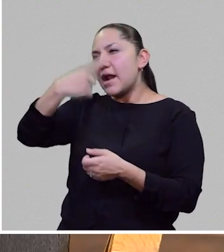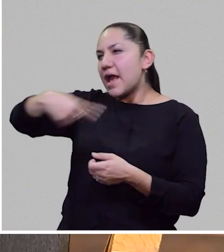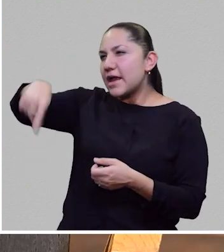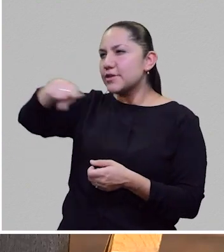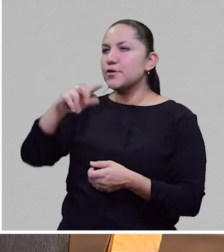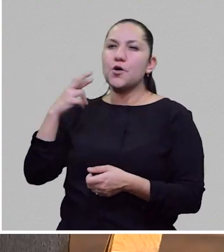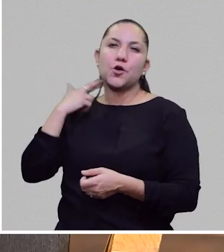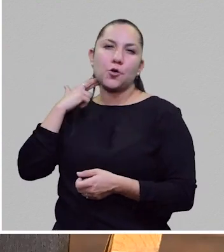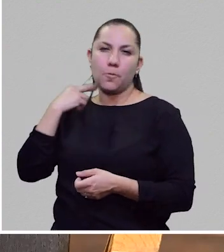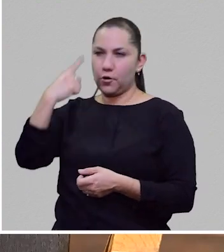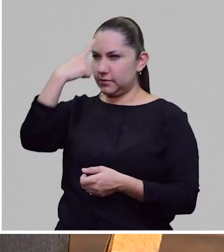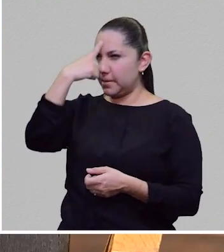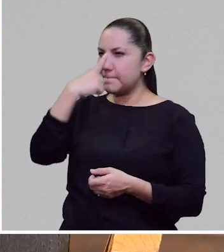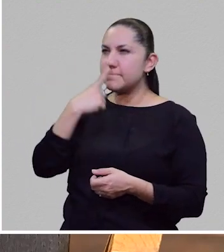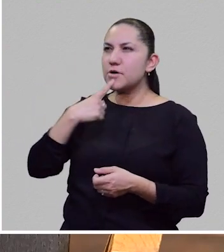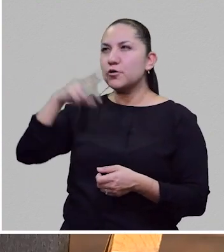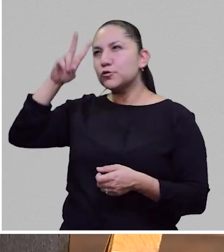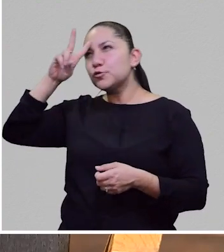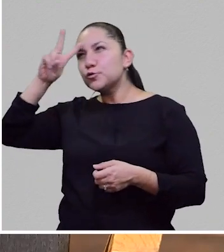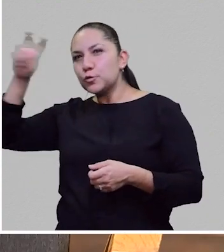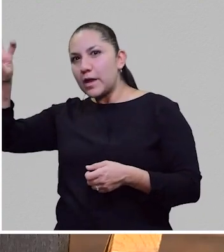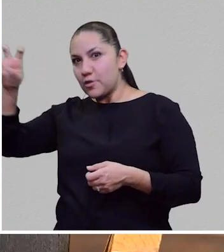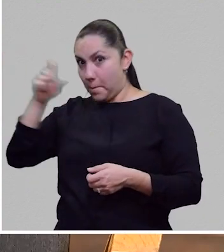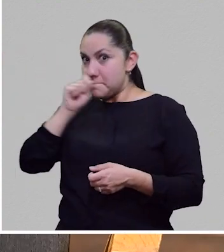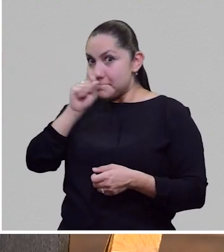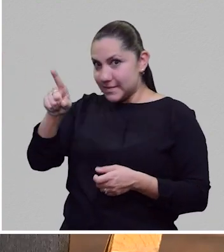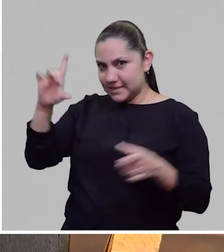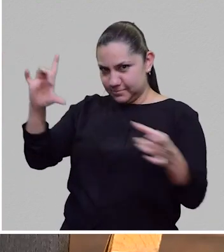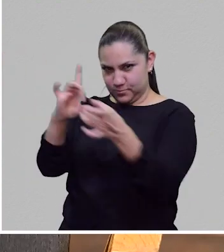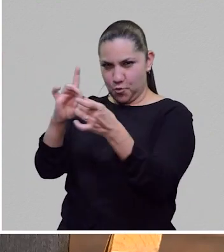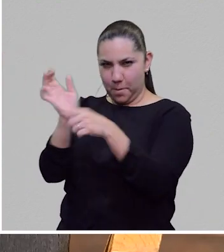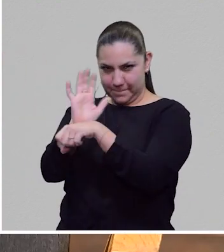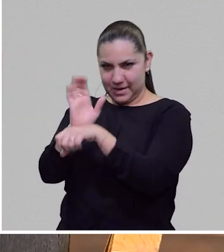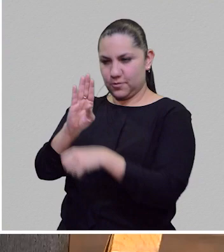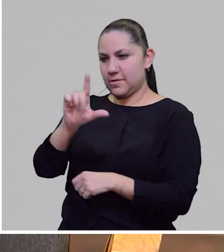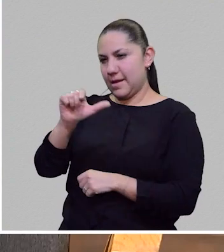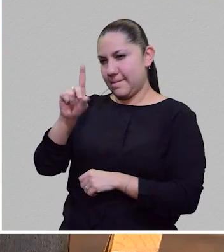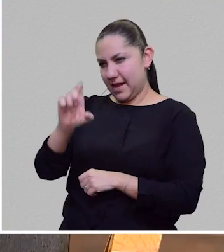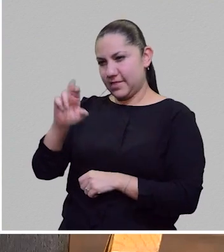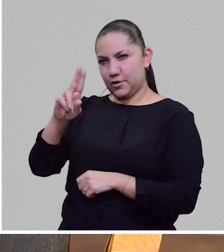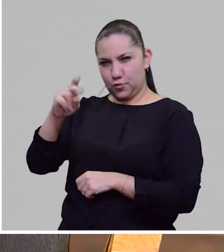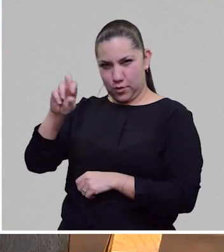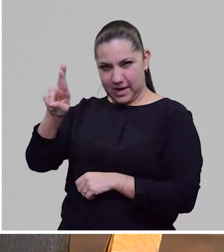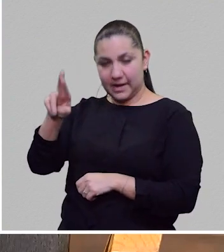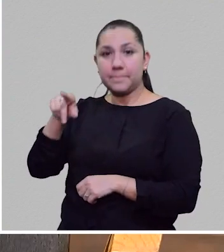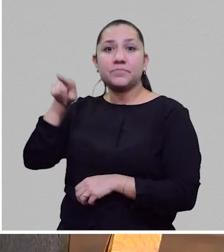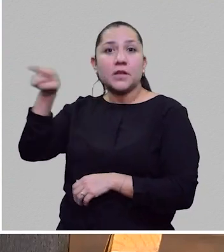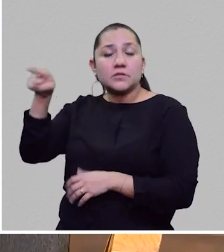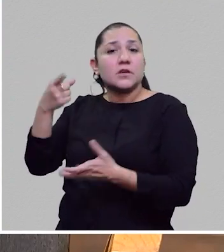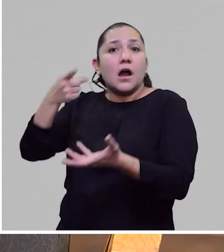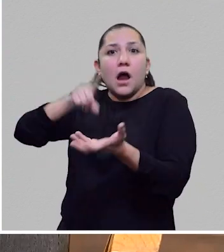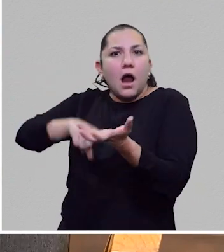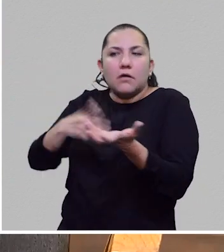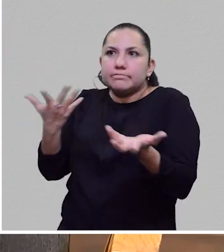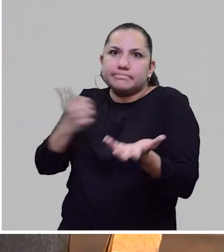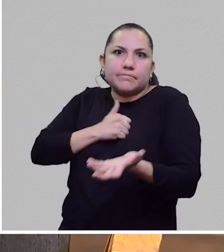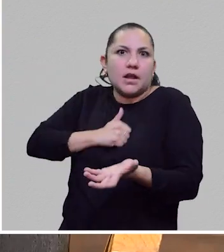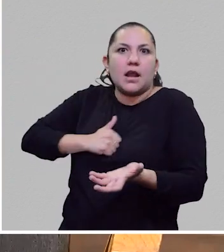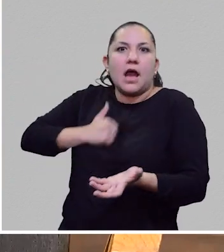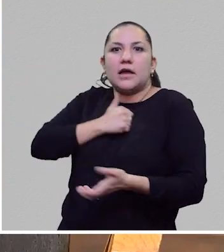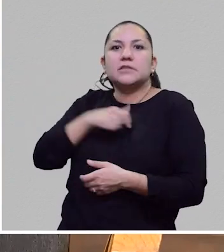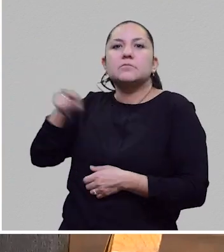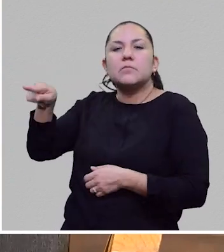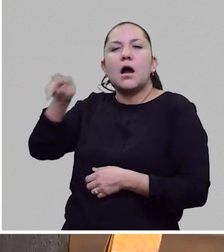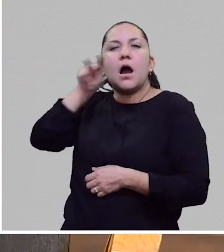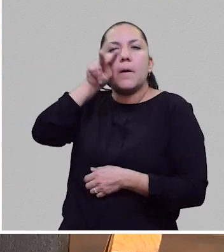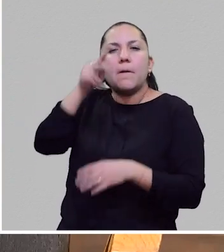con ovejas eléctricas, en la cual se basa Blade Runner. De verdad, y que además tristemente no alcanzó, solo vio Los Roches y ya